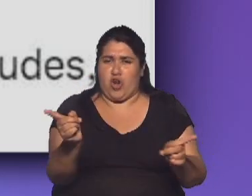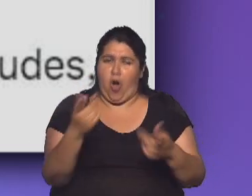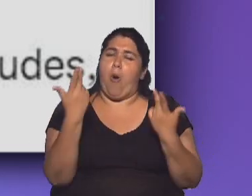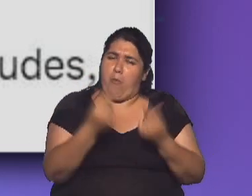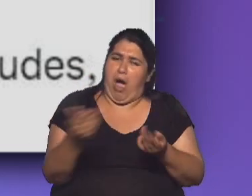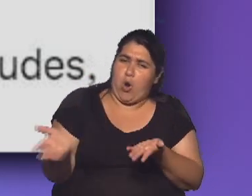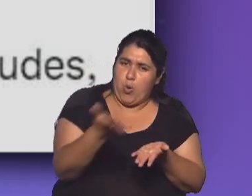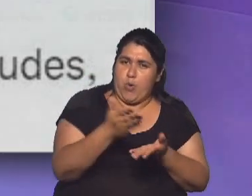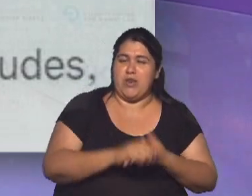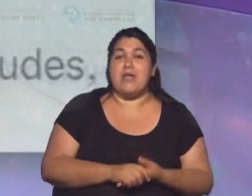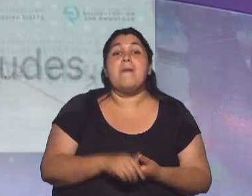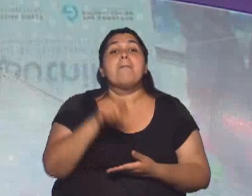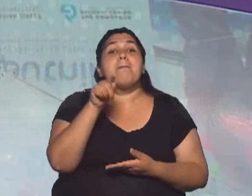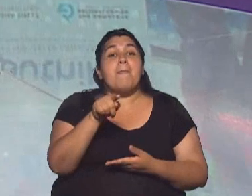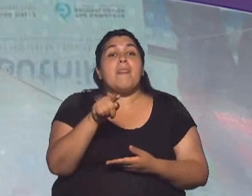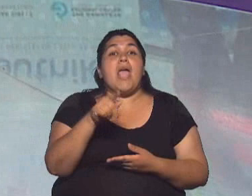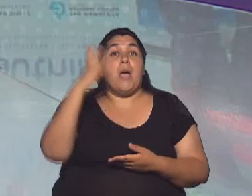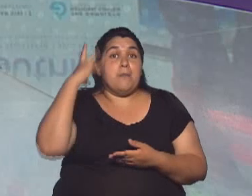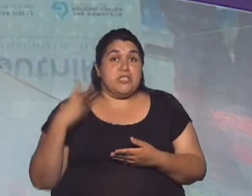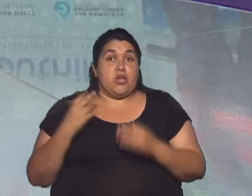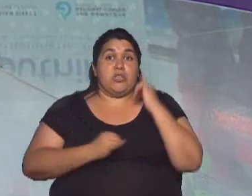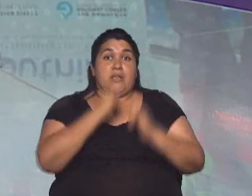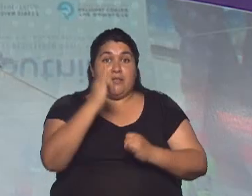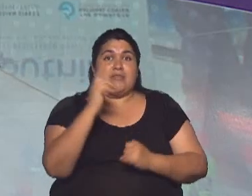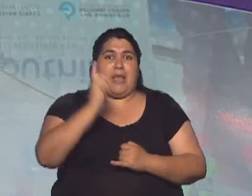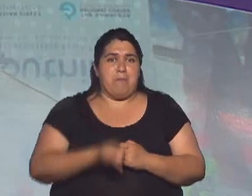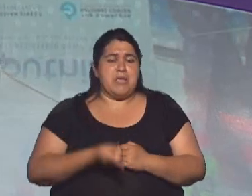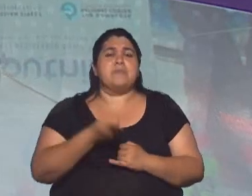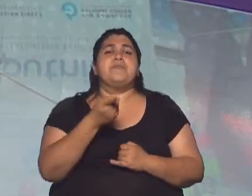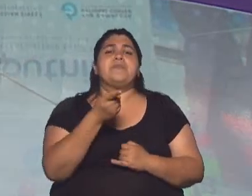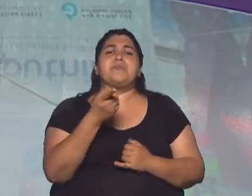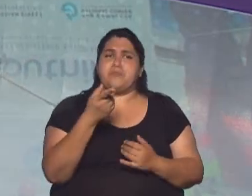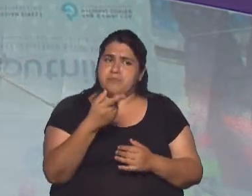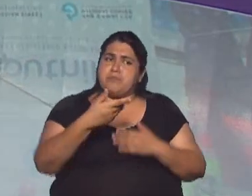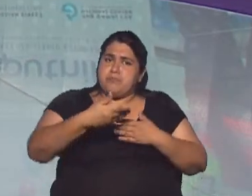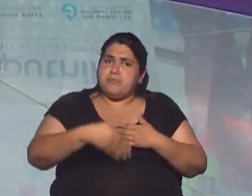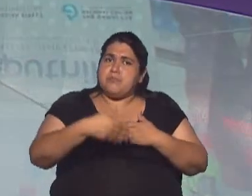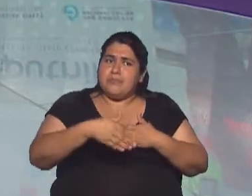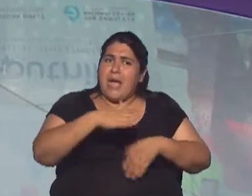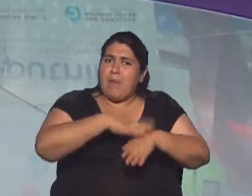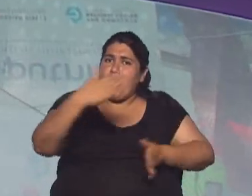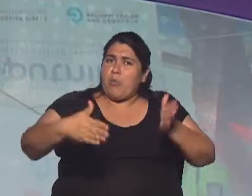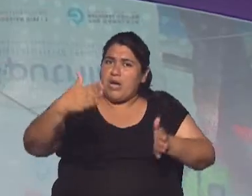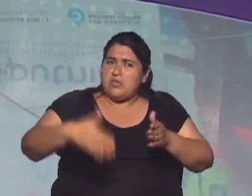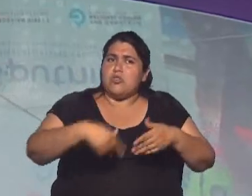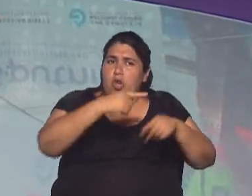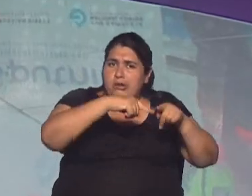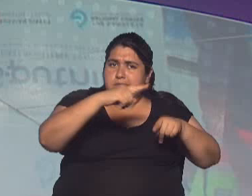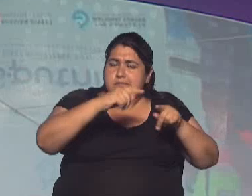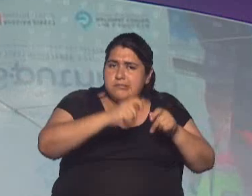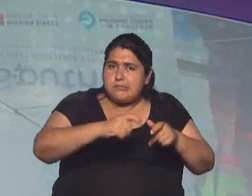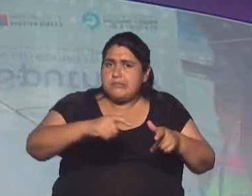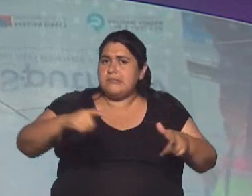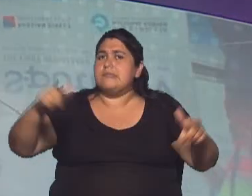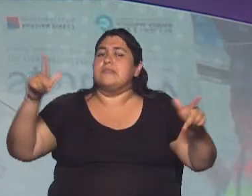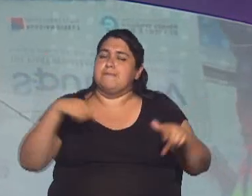Bisotti, quien además aclaró en declaraciones que vamos a empezar en un escenario complicado con aumento de contagios, por ese motivo